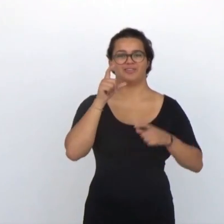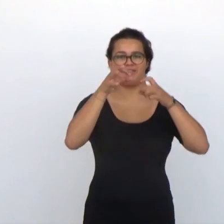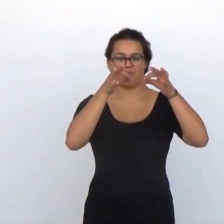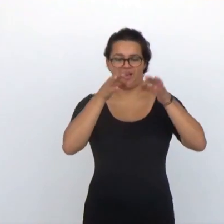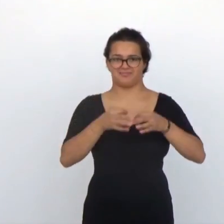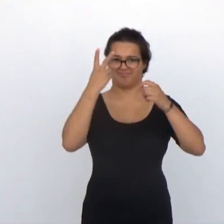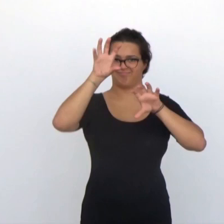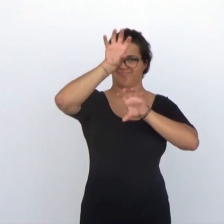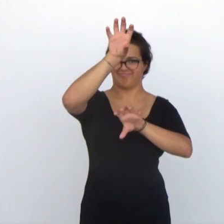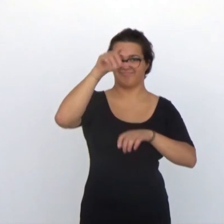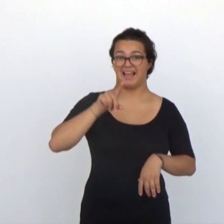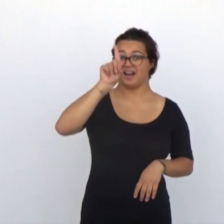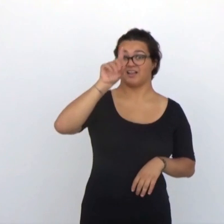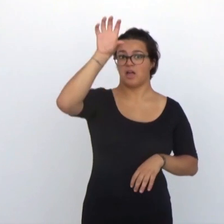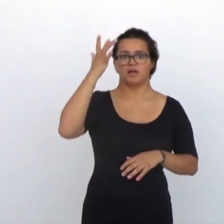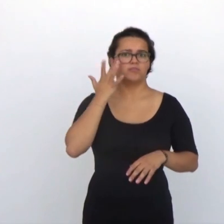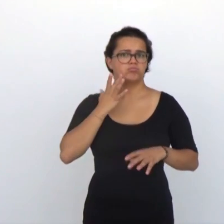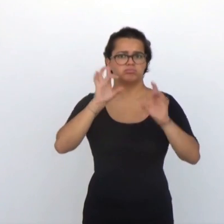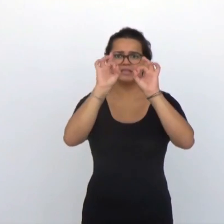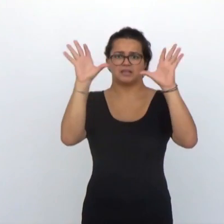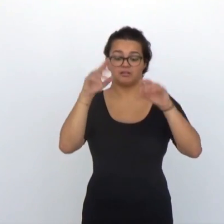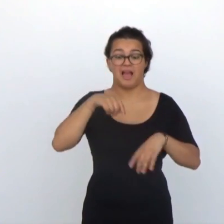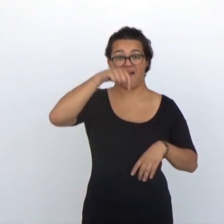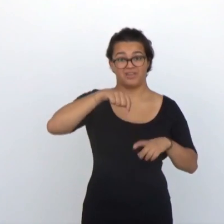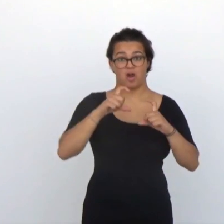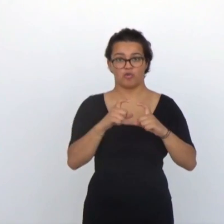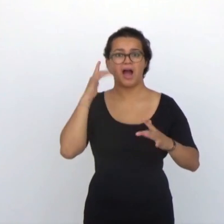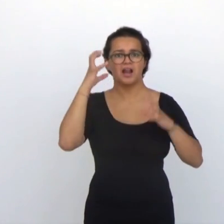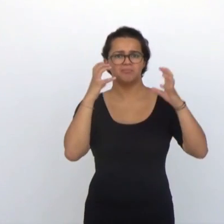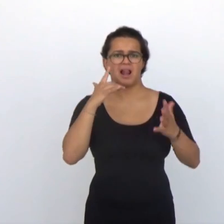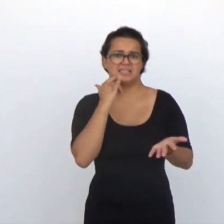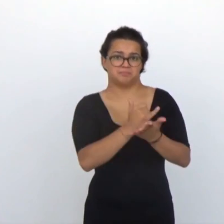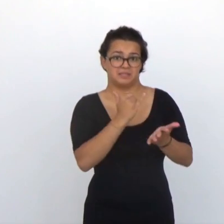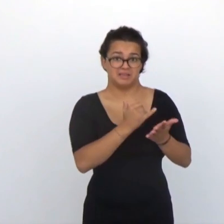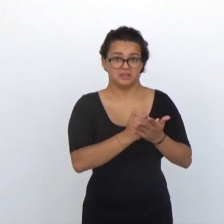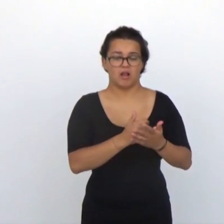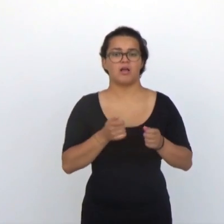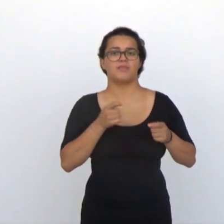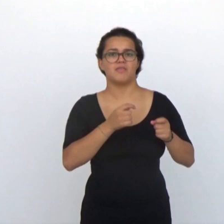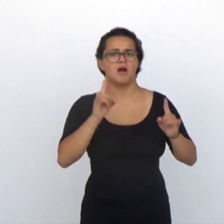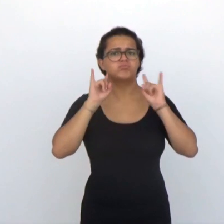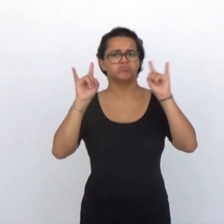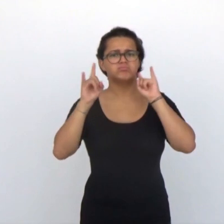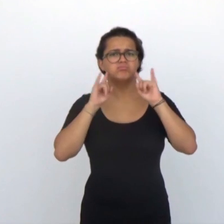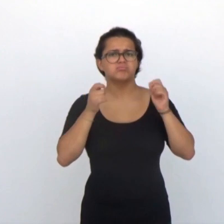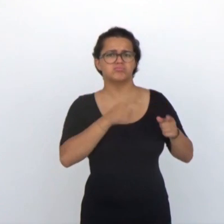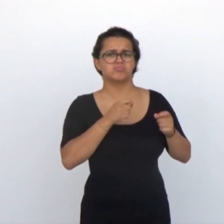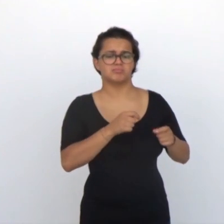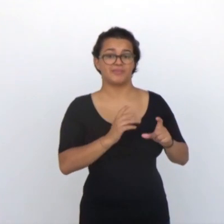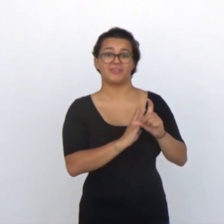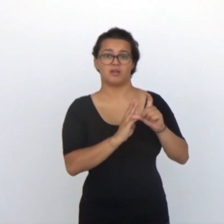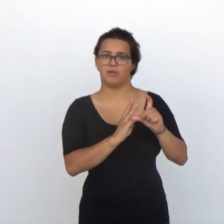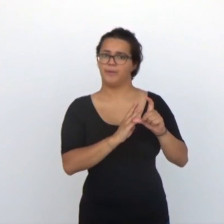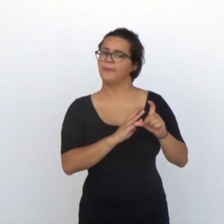intacta. La de abajo pertenece a un animal experimental estimulado con un sonido intenso durante unos minutos y sus cilios no parecen